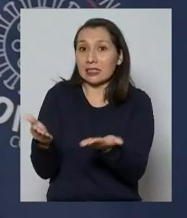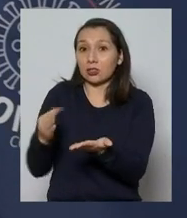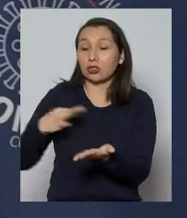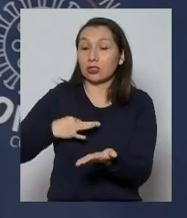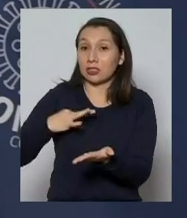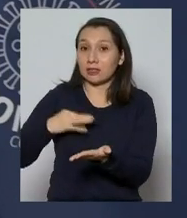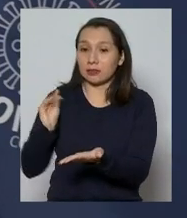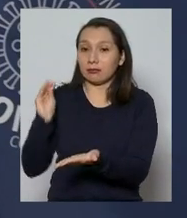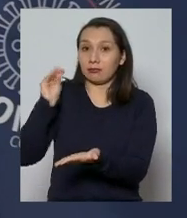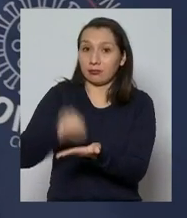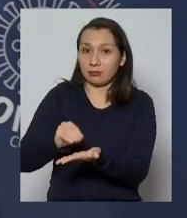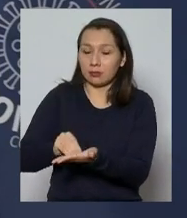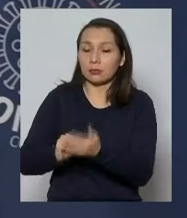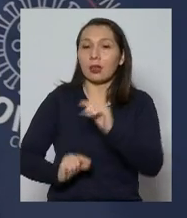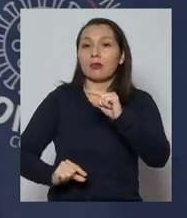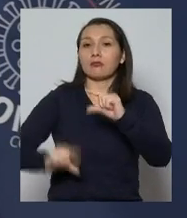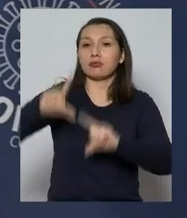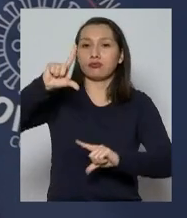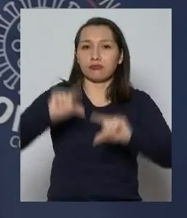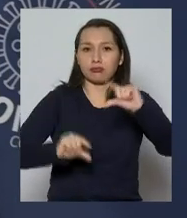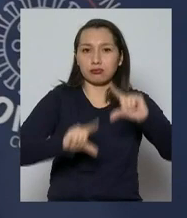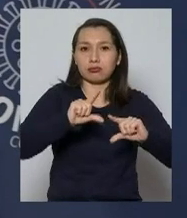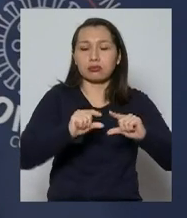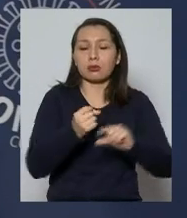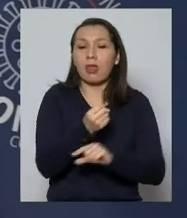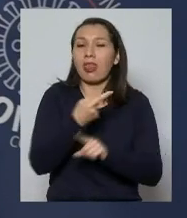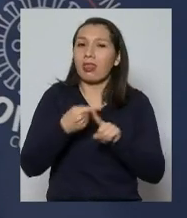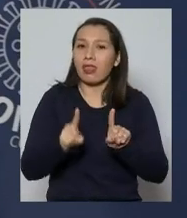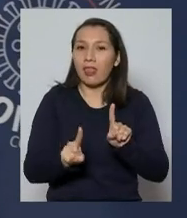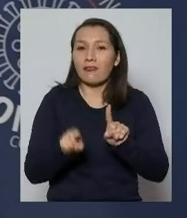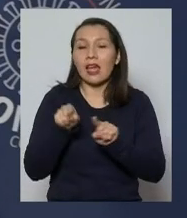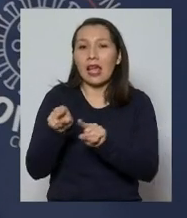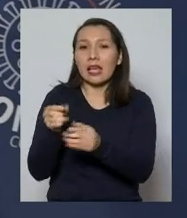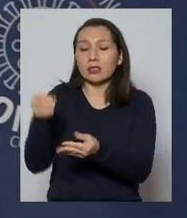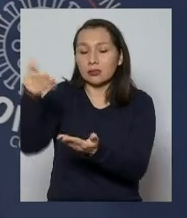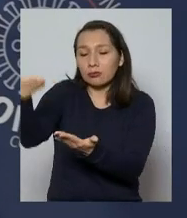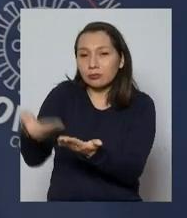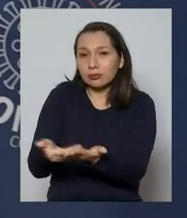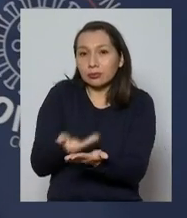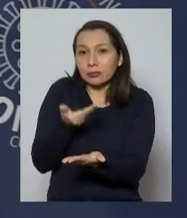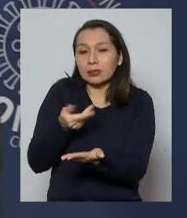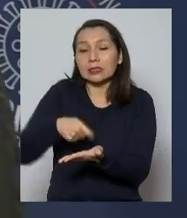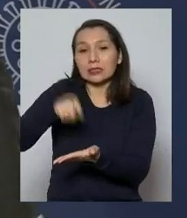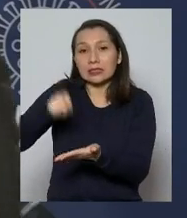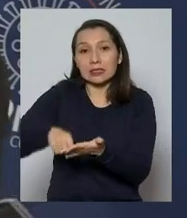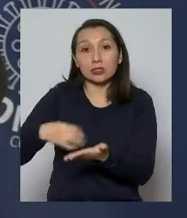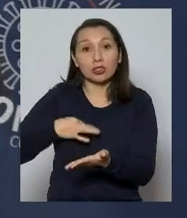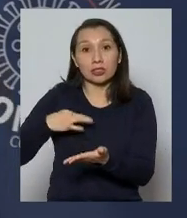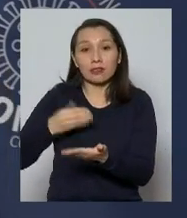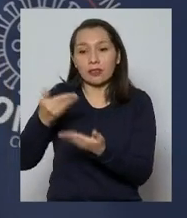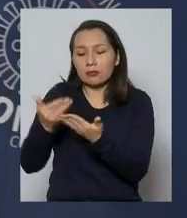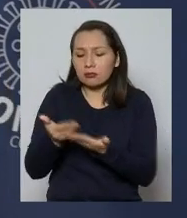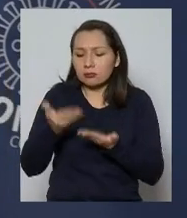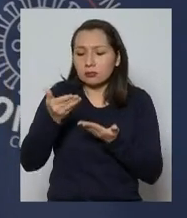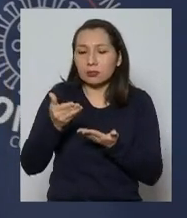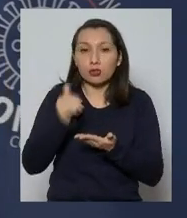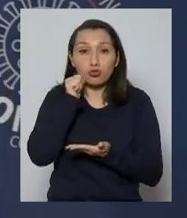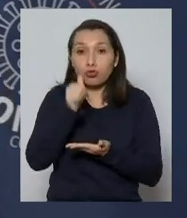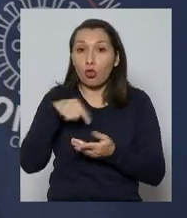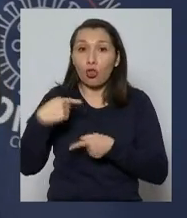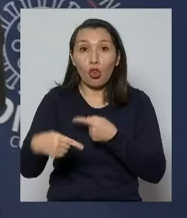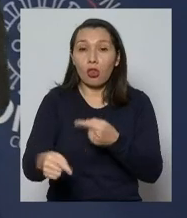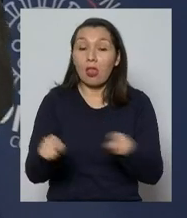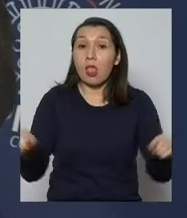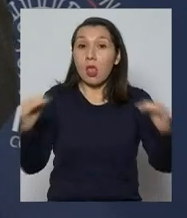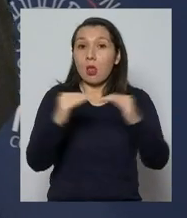vamos a tener ciertas fluctuaciones que derivan de esos certificados del registro civil. Y no va a ser todos los